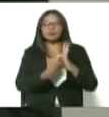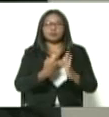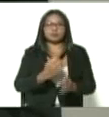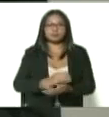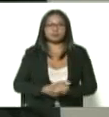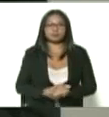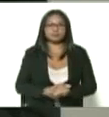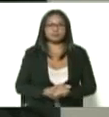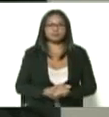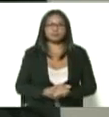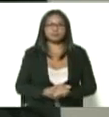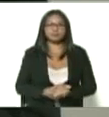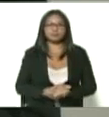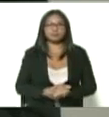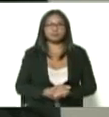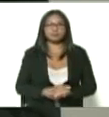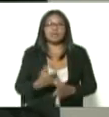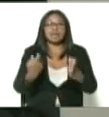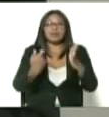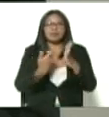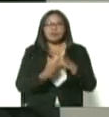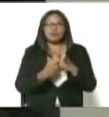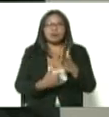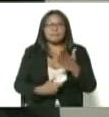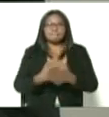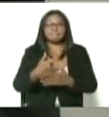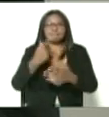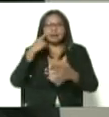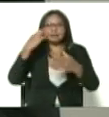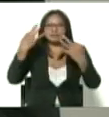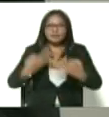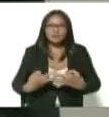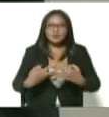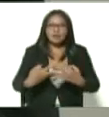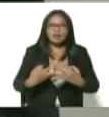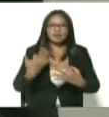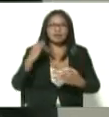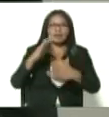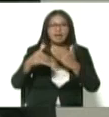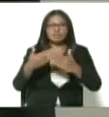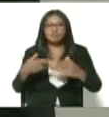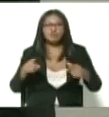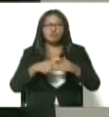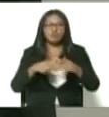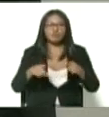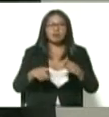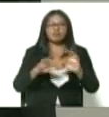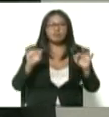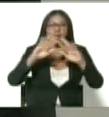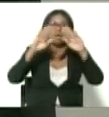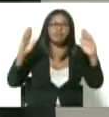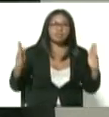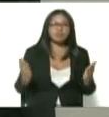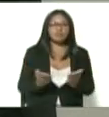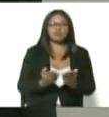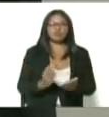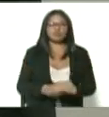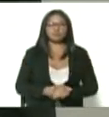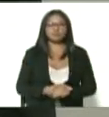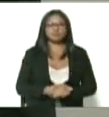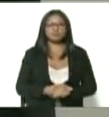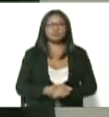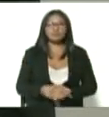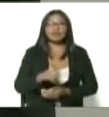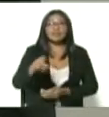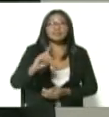bien lo decía la vicepresidenta, la vacuna más segura que hasta el momento tenemos alcance en el mundo. Esta vacuna tiene